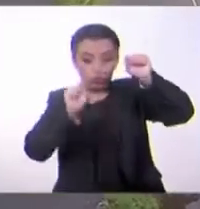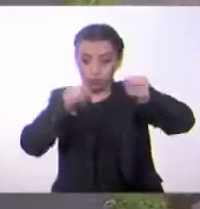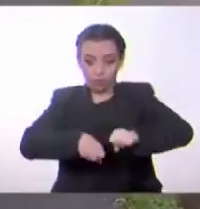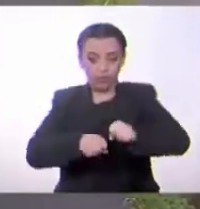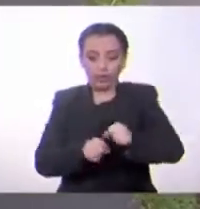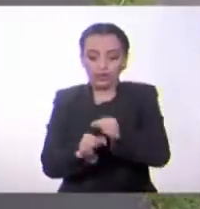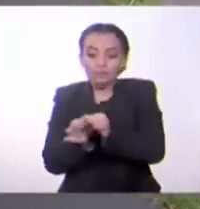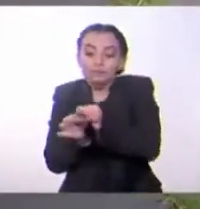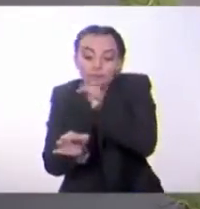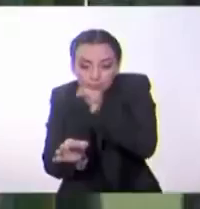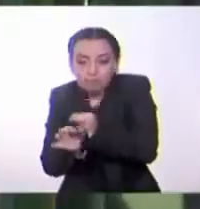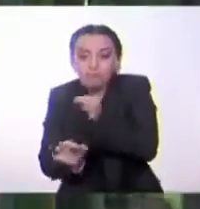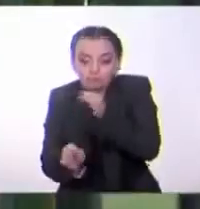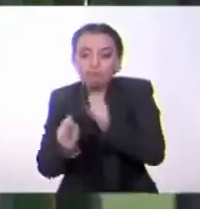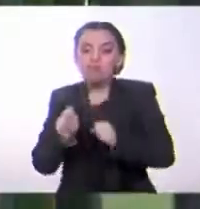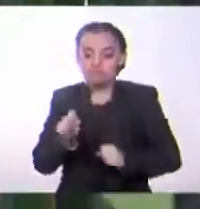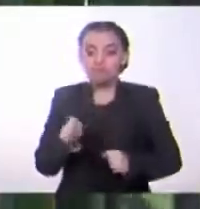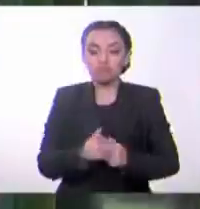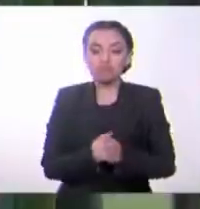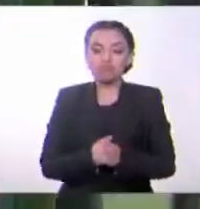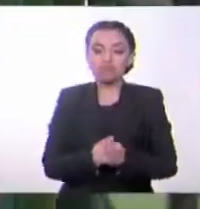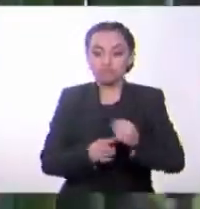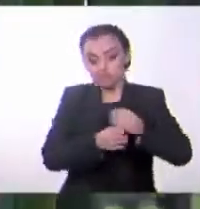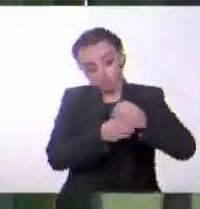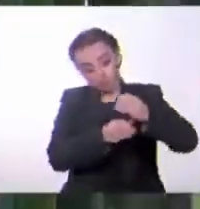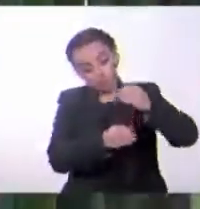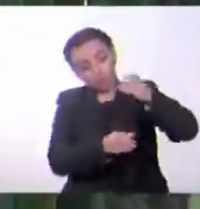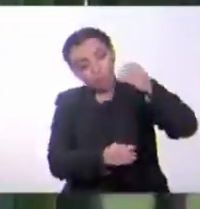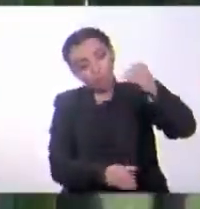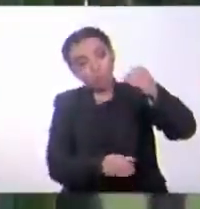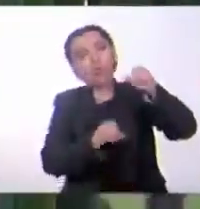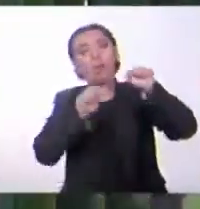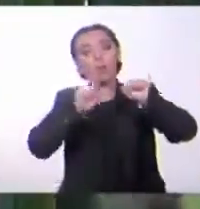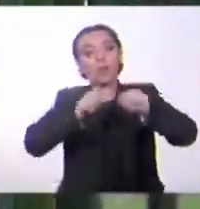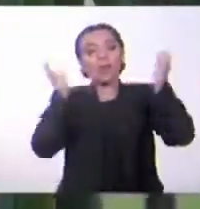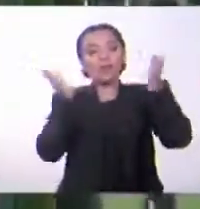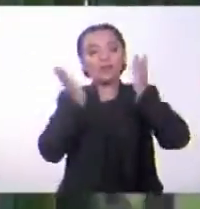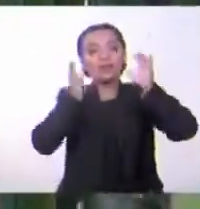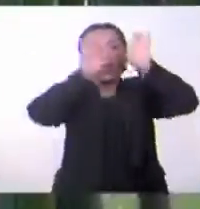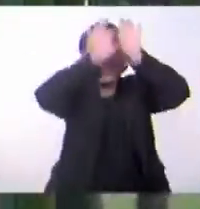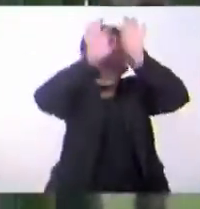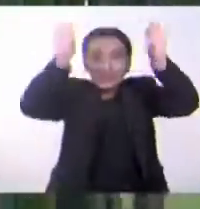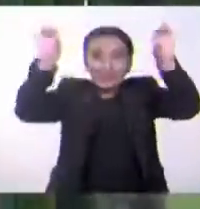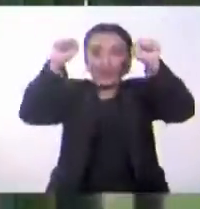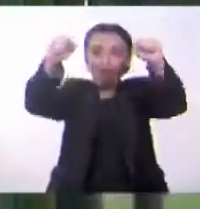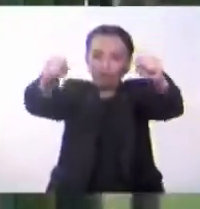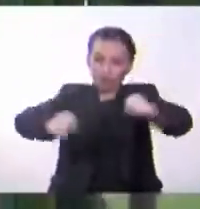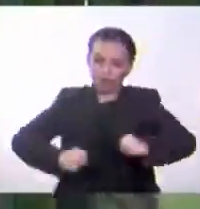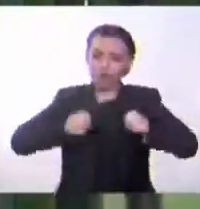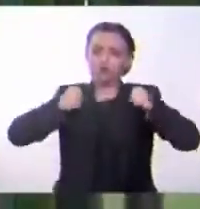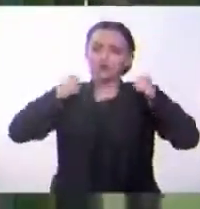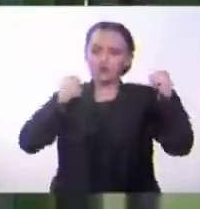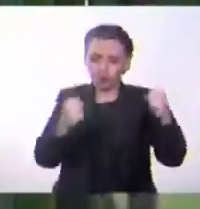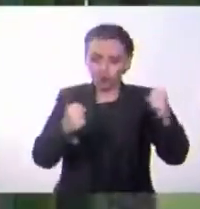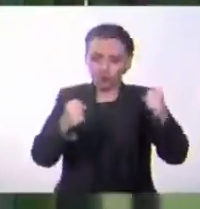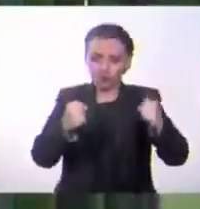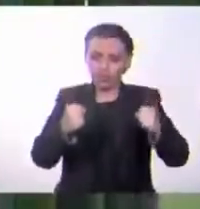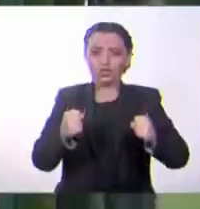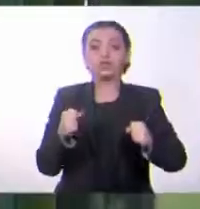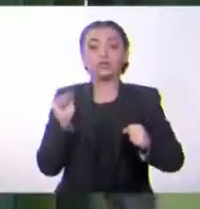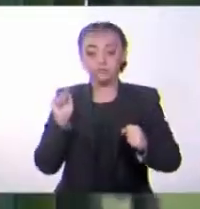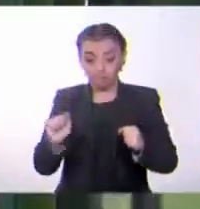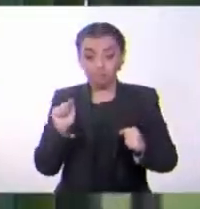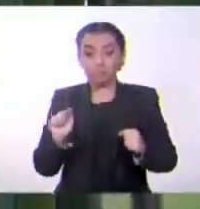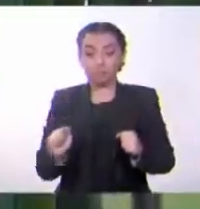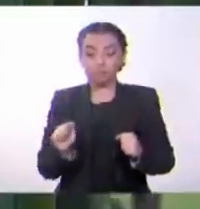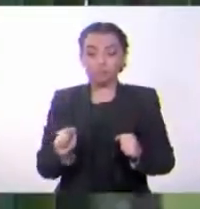rascacielos. ¿Has escuchado el dicho, fuerte como un roble? Pues, según la escala de Yanka, que clasifica las